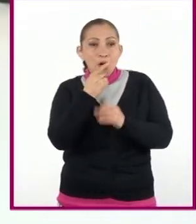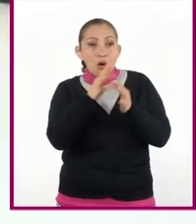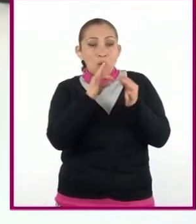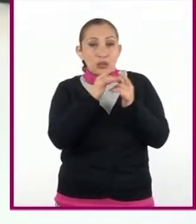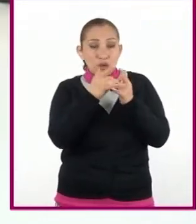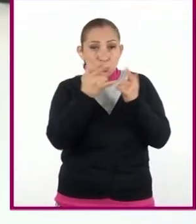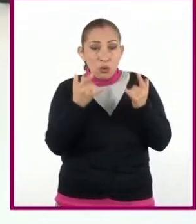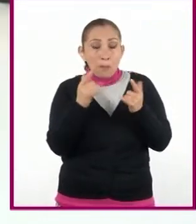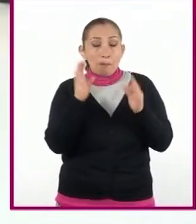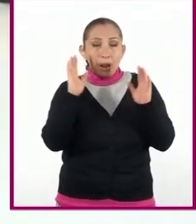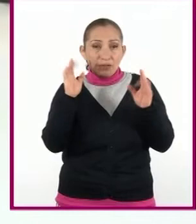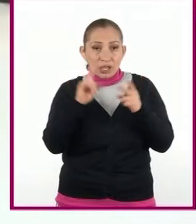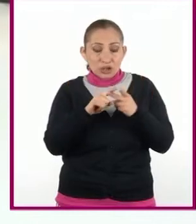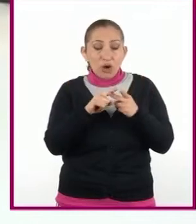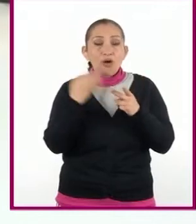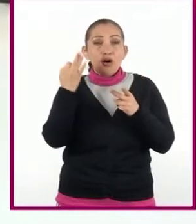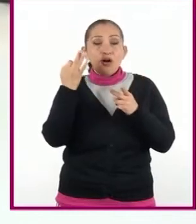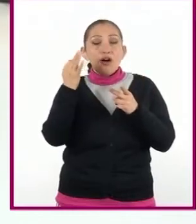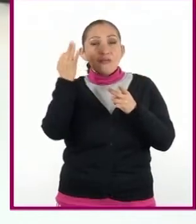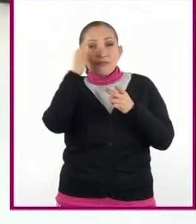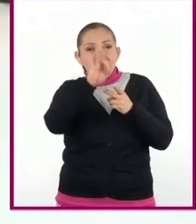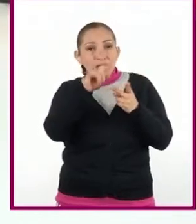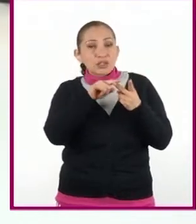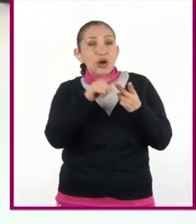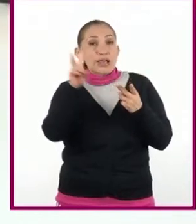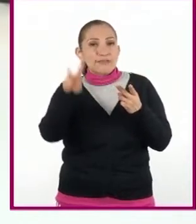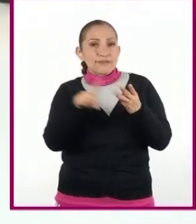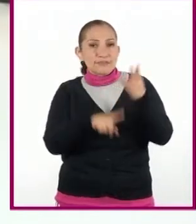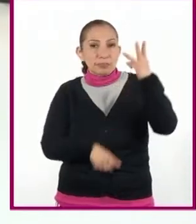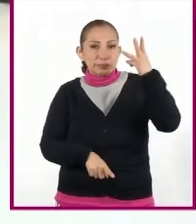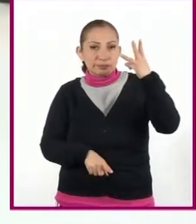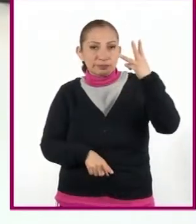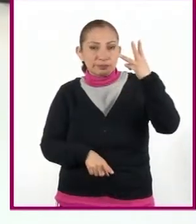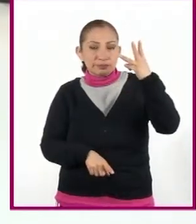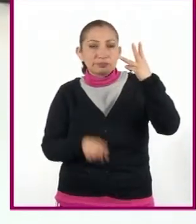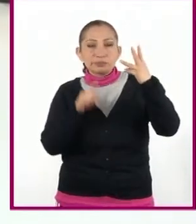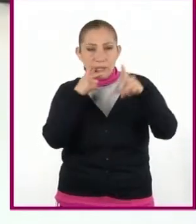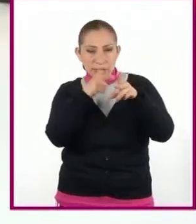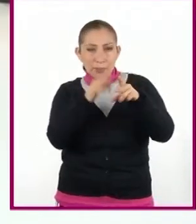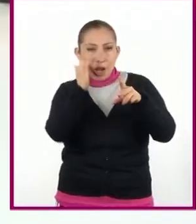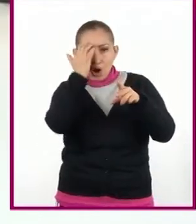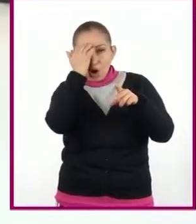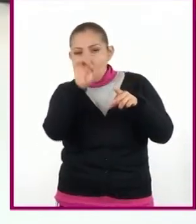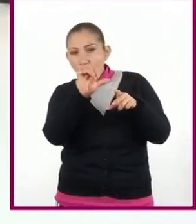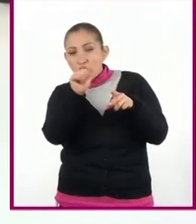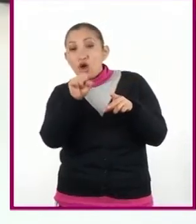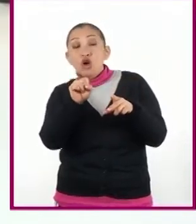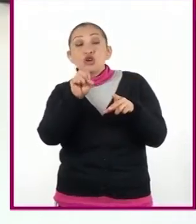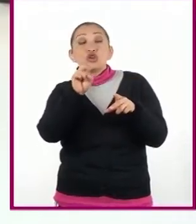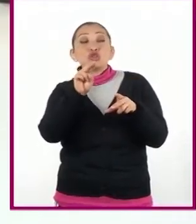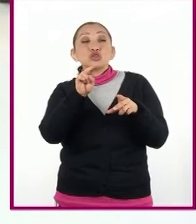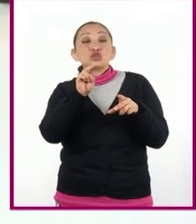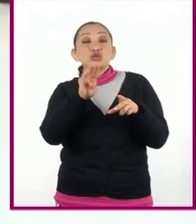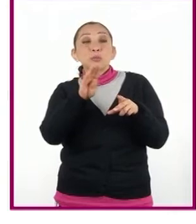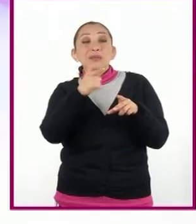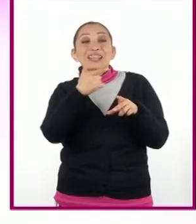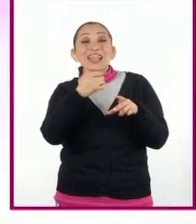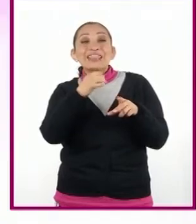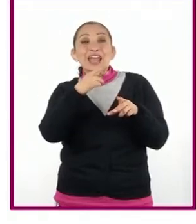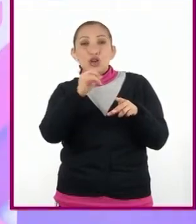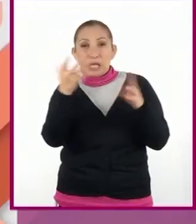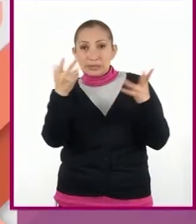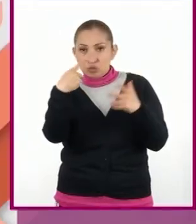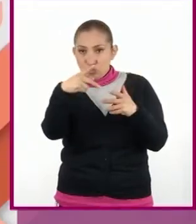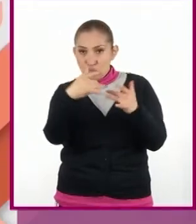cuento maravilloso, cuento fantástico y cuento realista. Sigamos para conocer otros subgéneros y crear nuestra